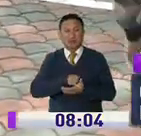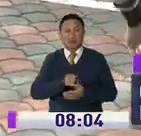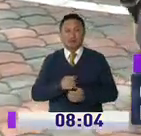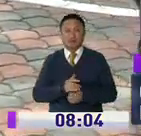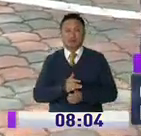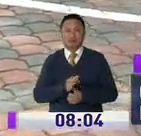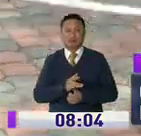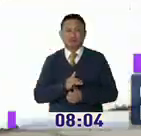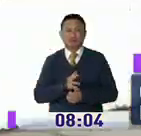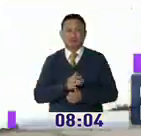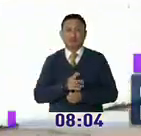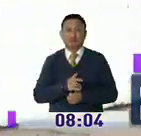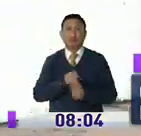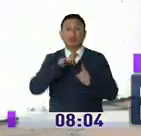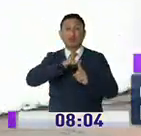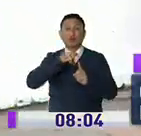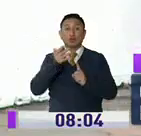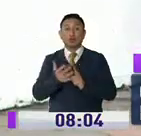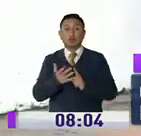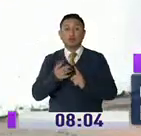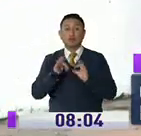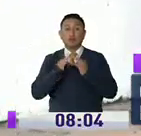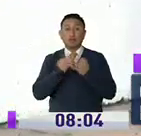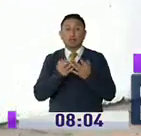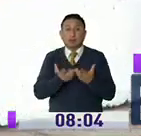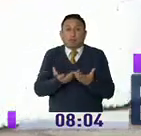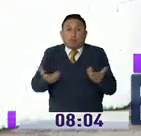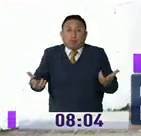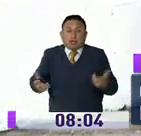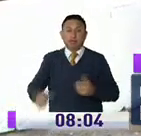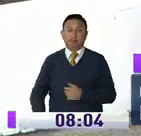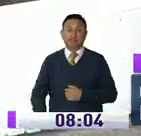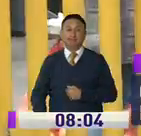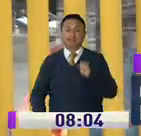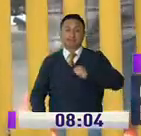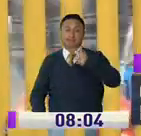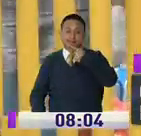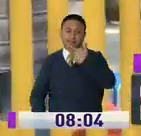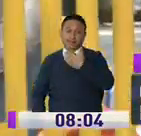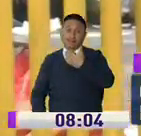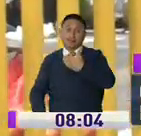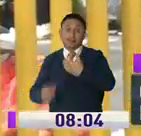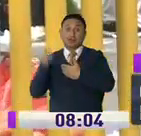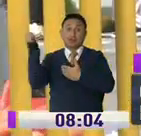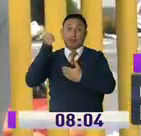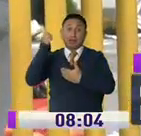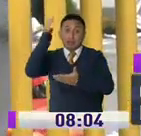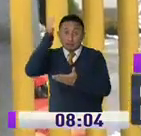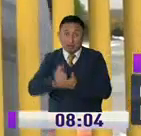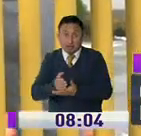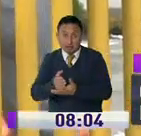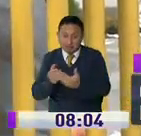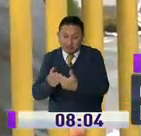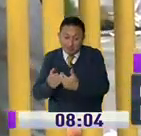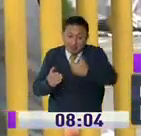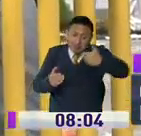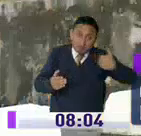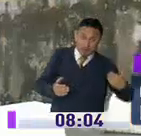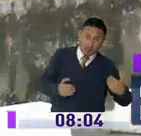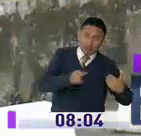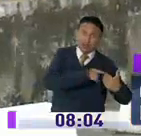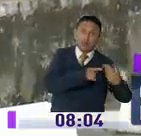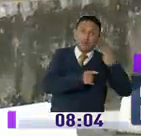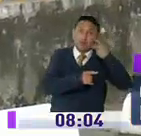sino que esta situación mantiene a su familia separada, pues cuenta que días antes de la declaratoria de las medidas de